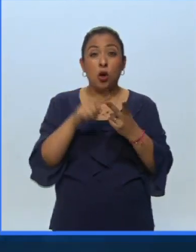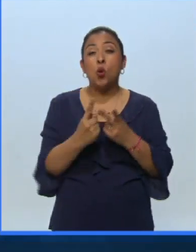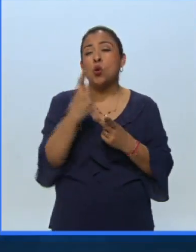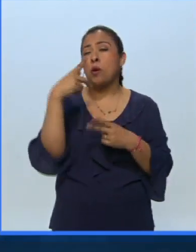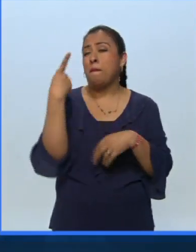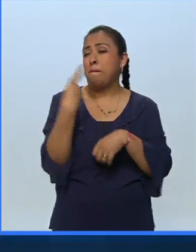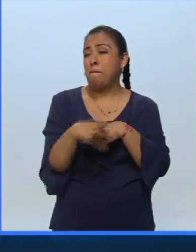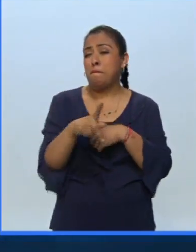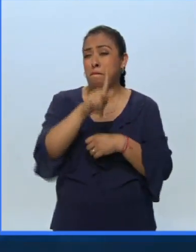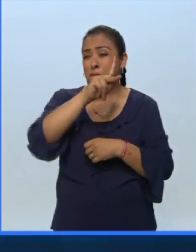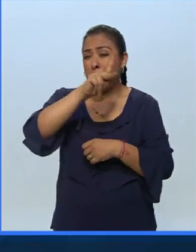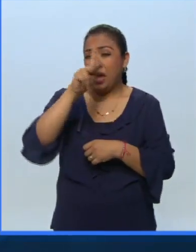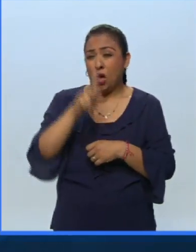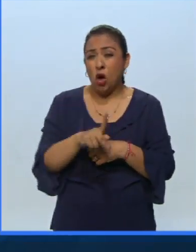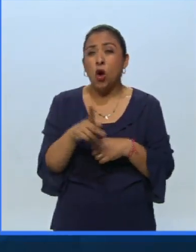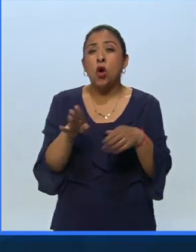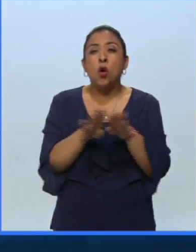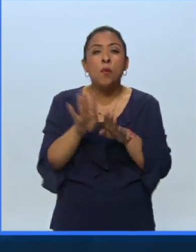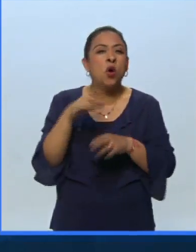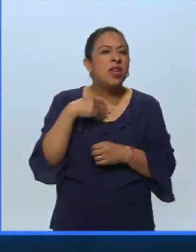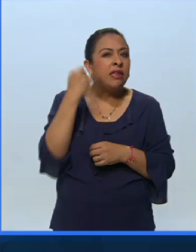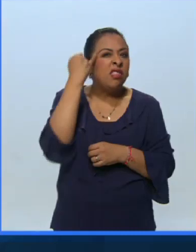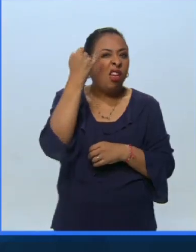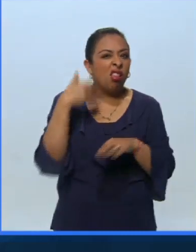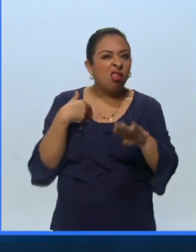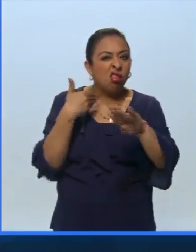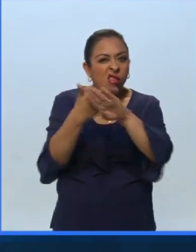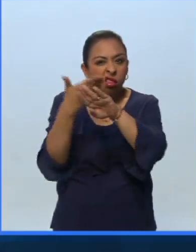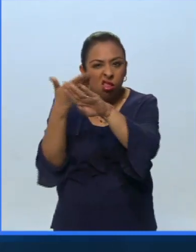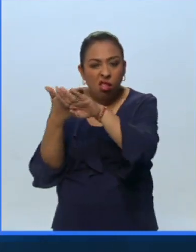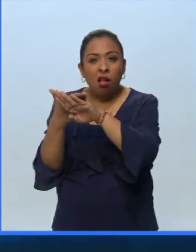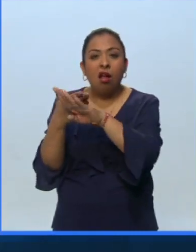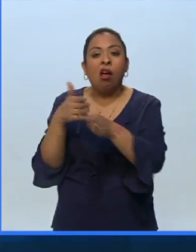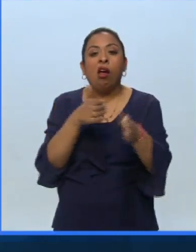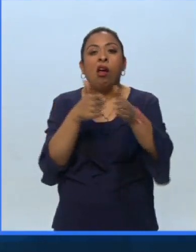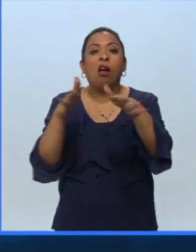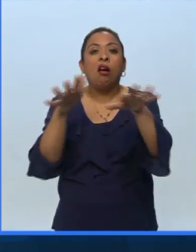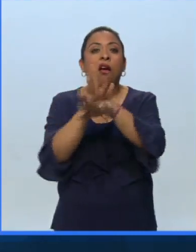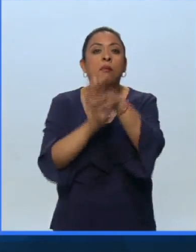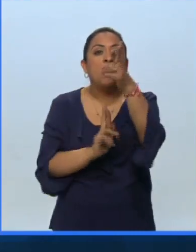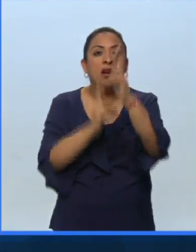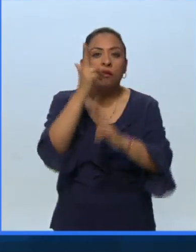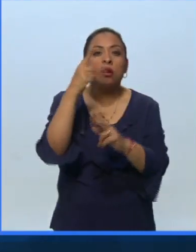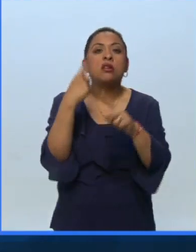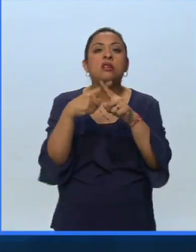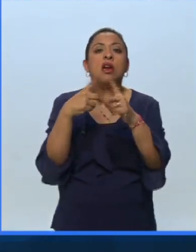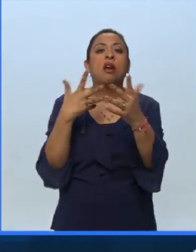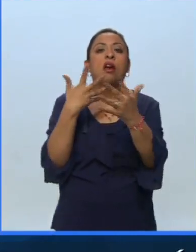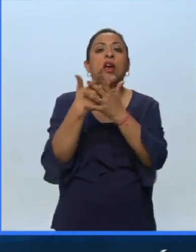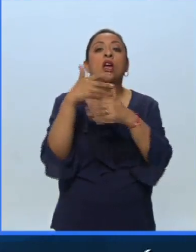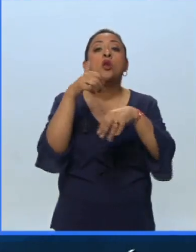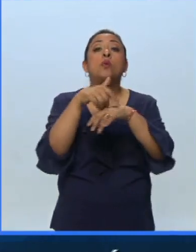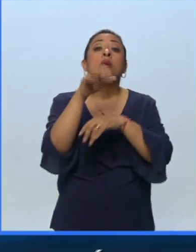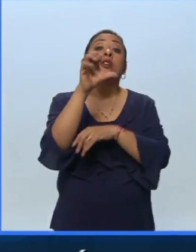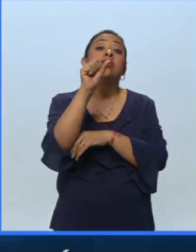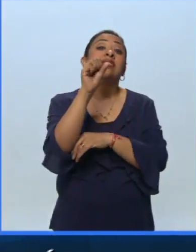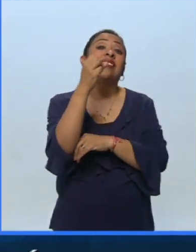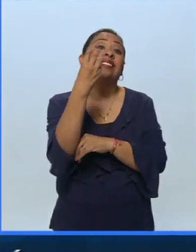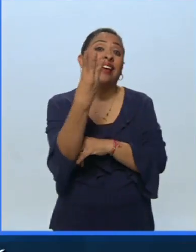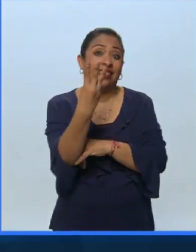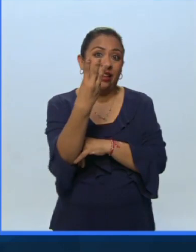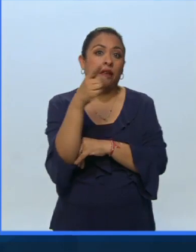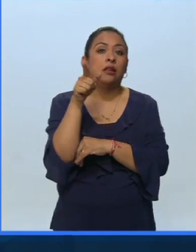más peligrosos por cómo sus ideas atentaron el rumbo que tomó la revolución fue el prisionero número 63